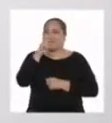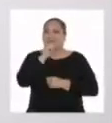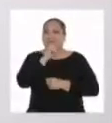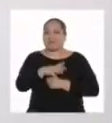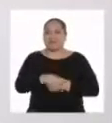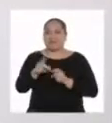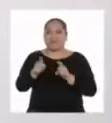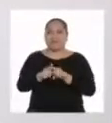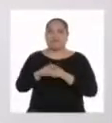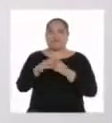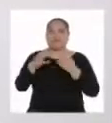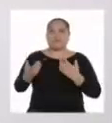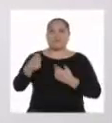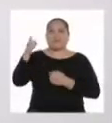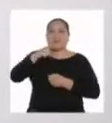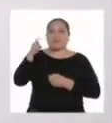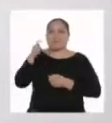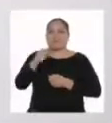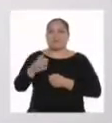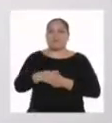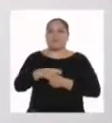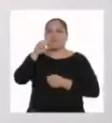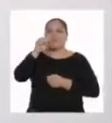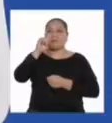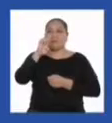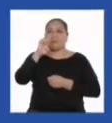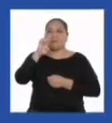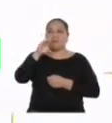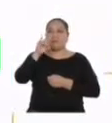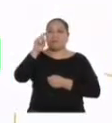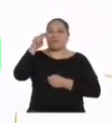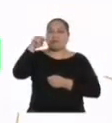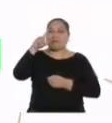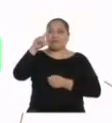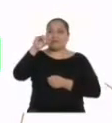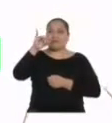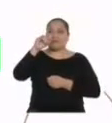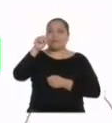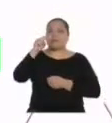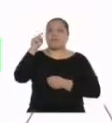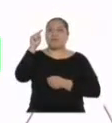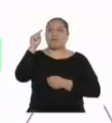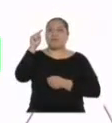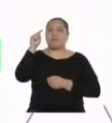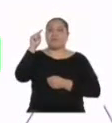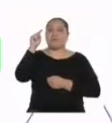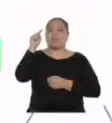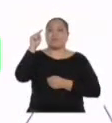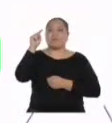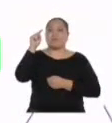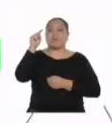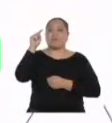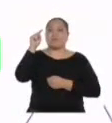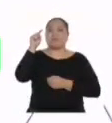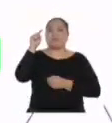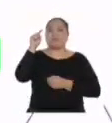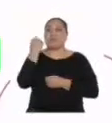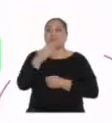dices, también existen las necesidades secundarias. Son las que permiten...